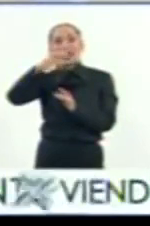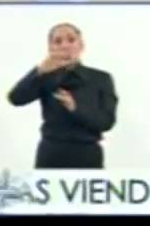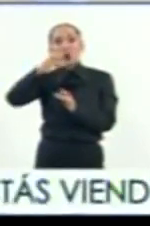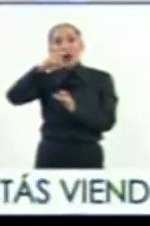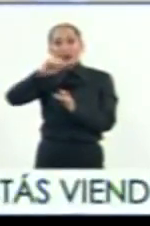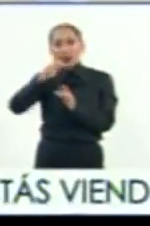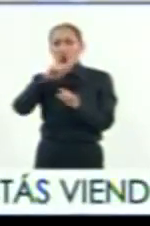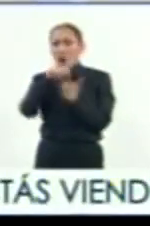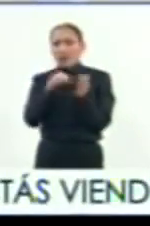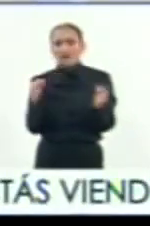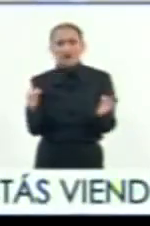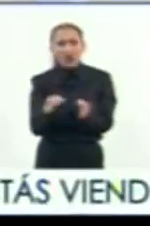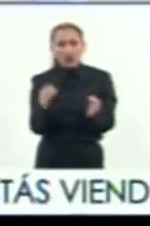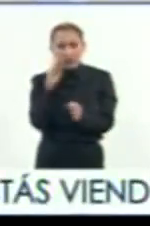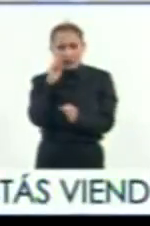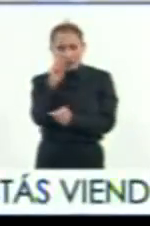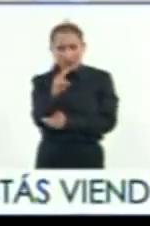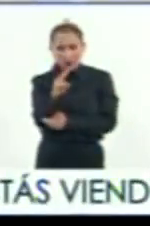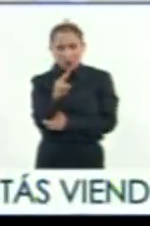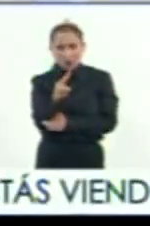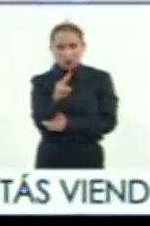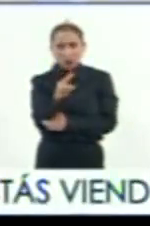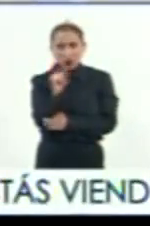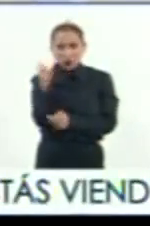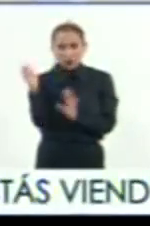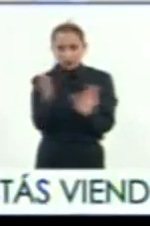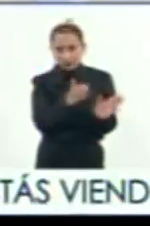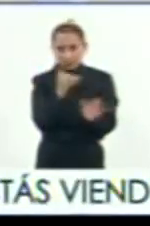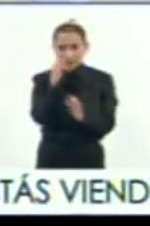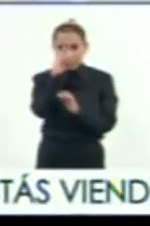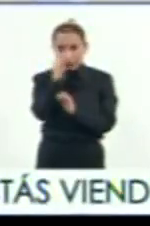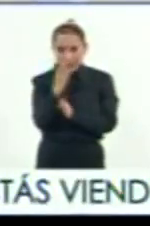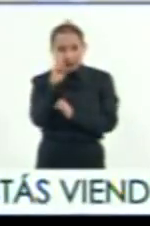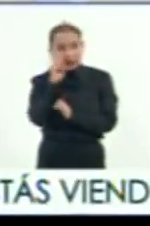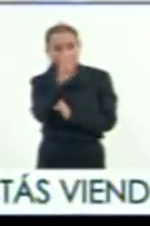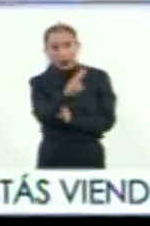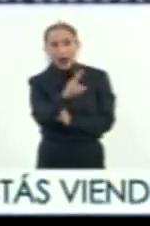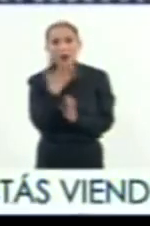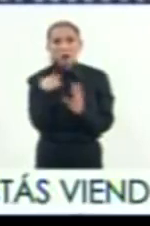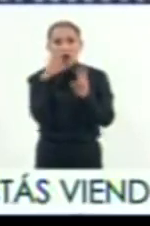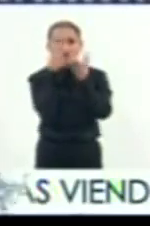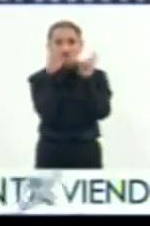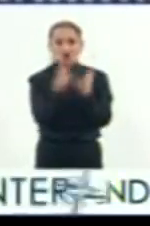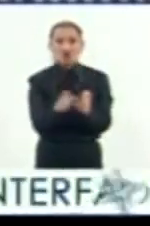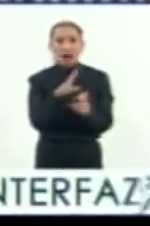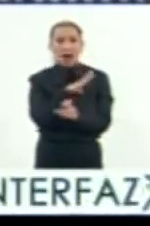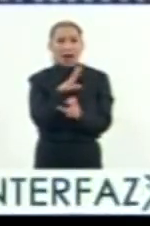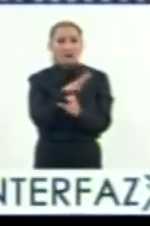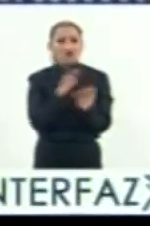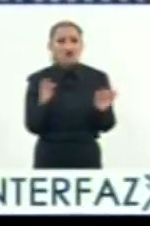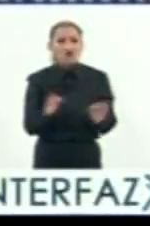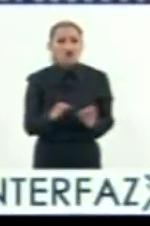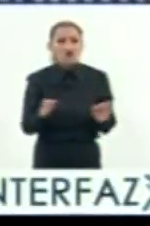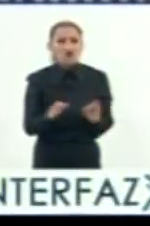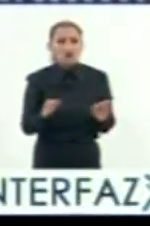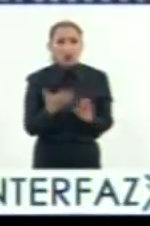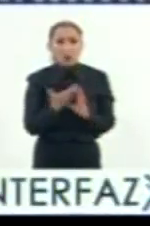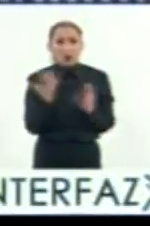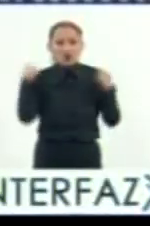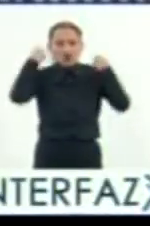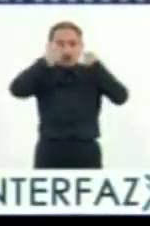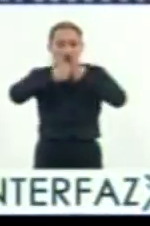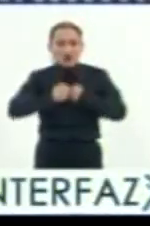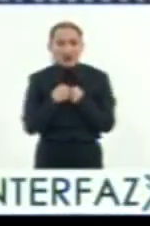un lugar muy frío. Yo creo que si vemos la siguiente imagen, se puede ver una nevada que está ahí, ¿no? La gente muy